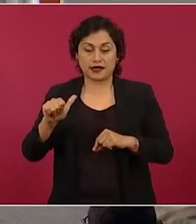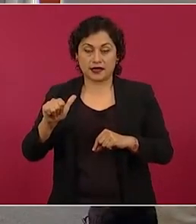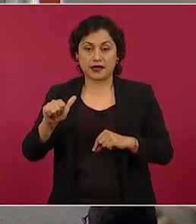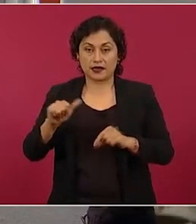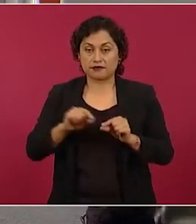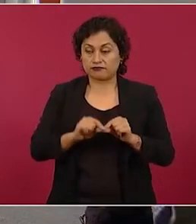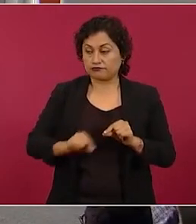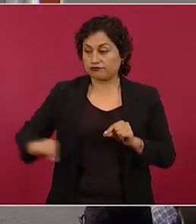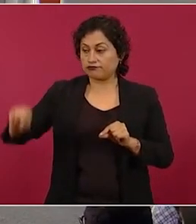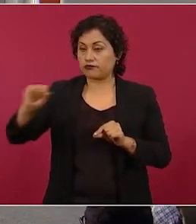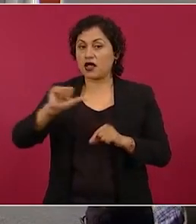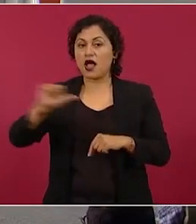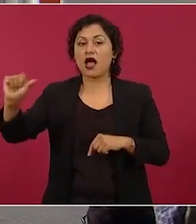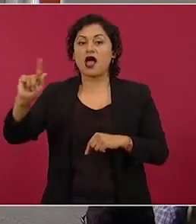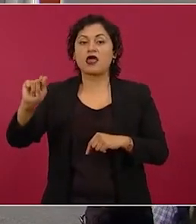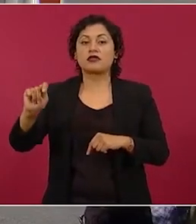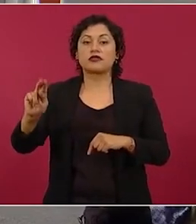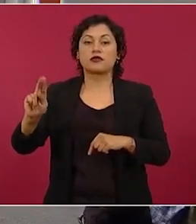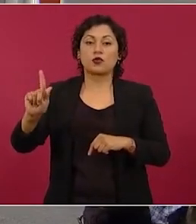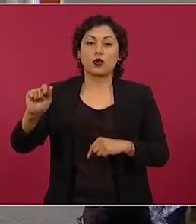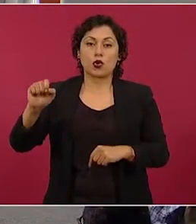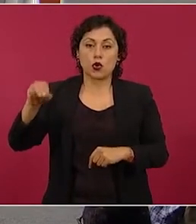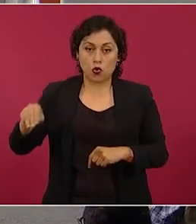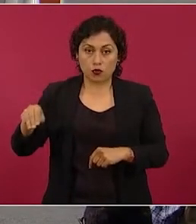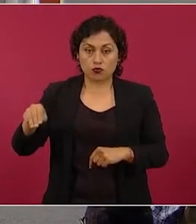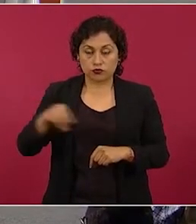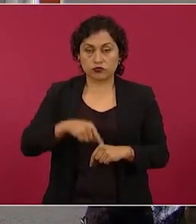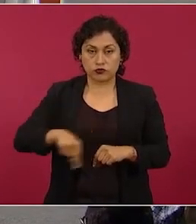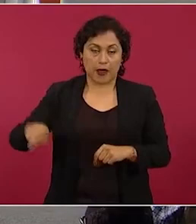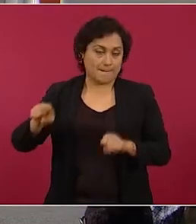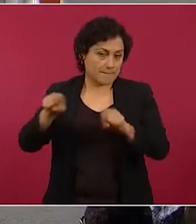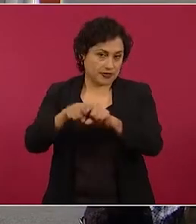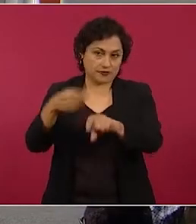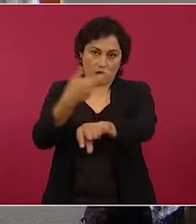Este tramo que es el que